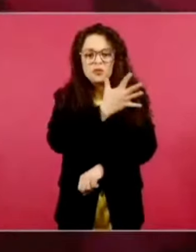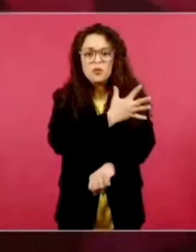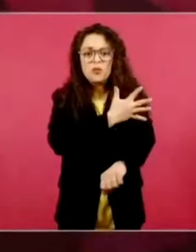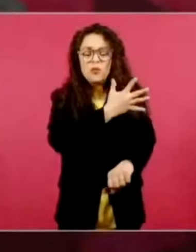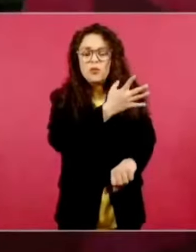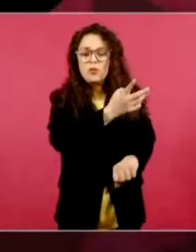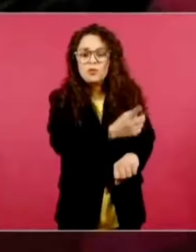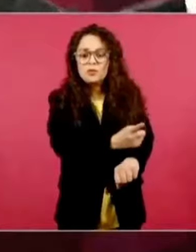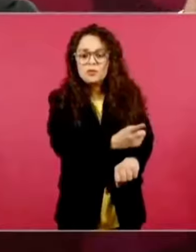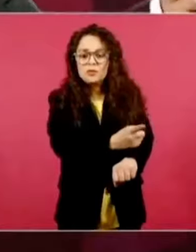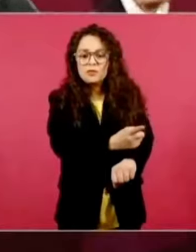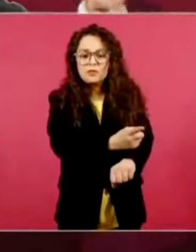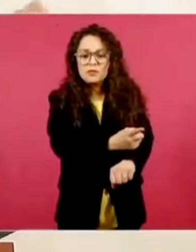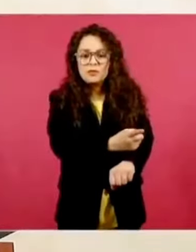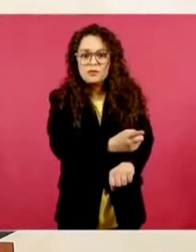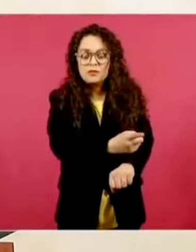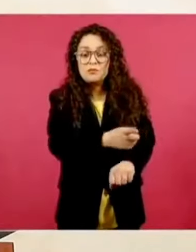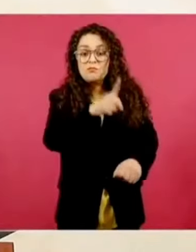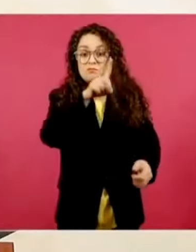Que ha resistido todo.